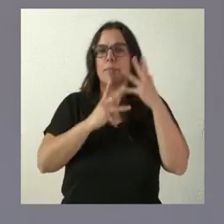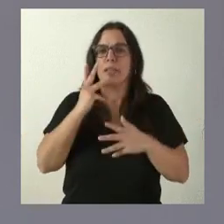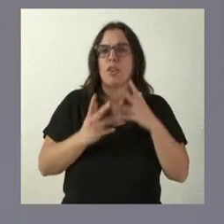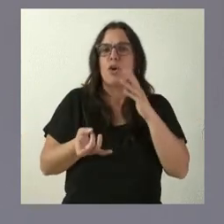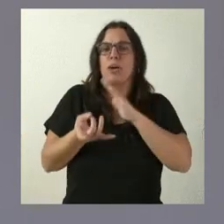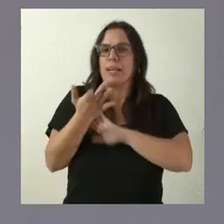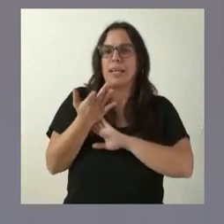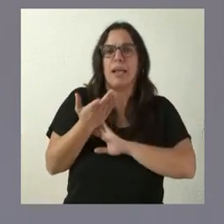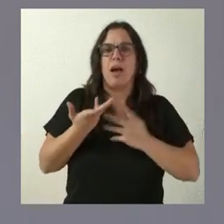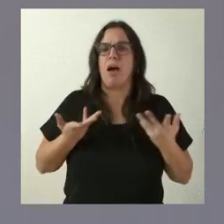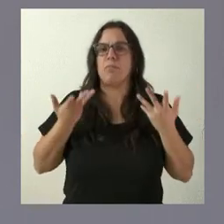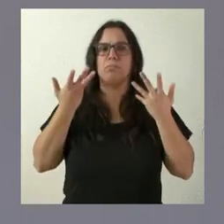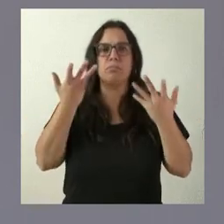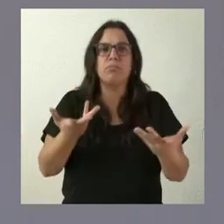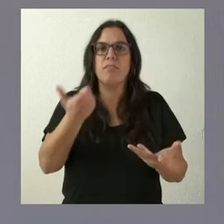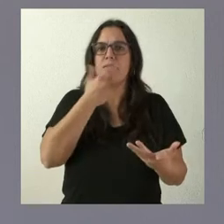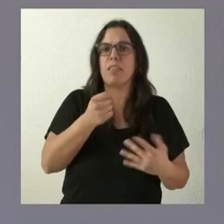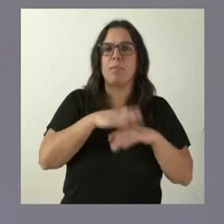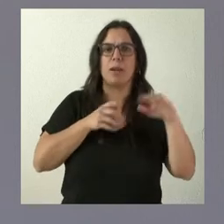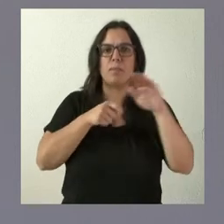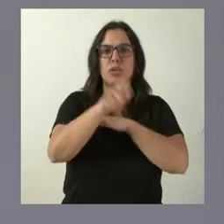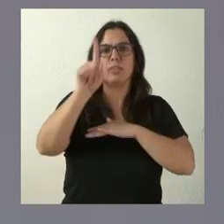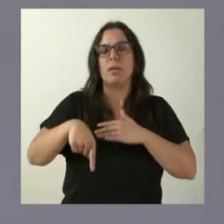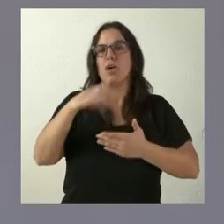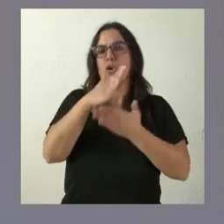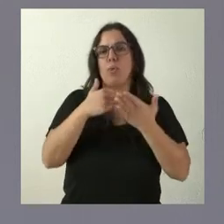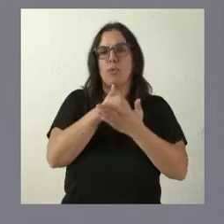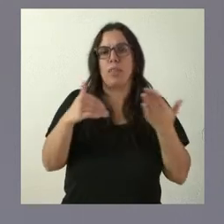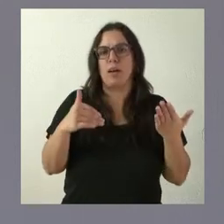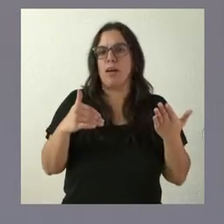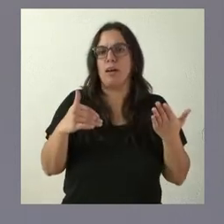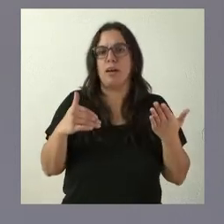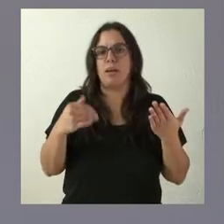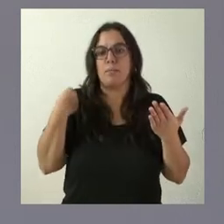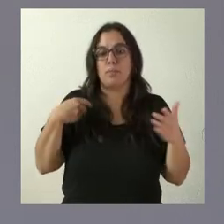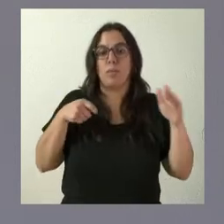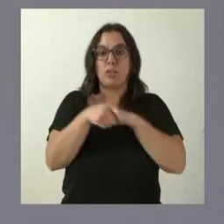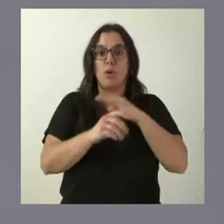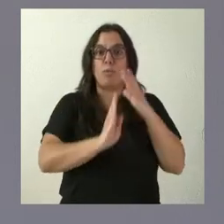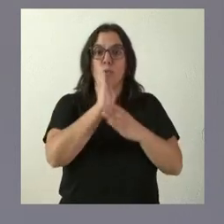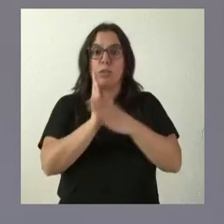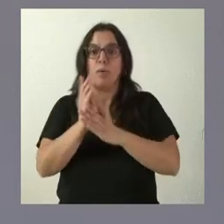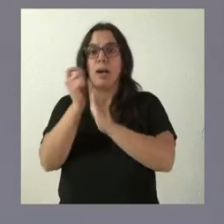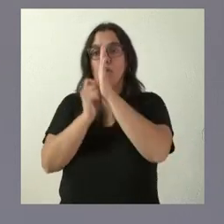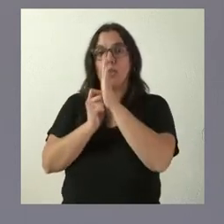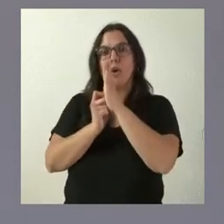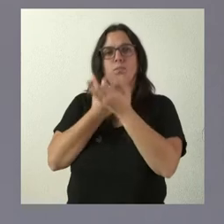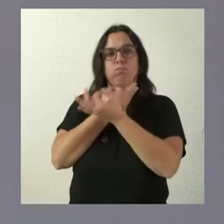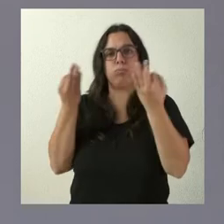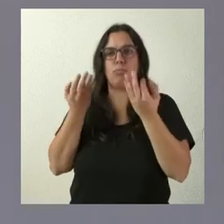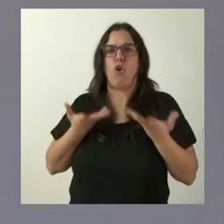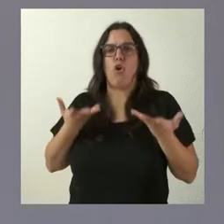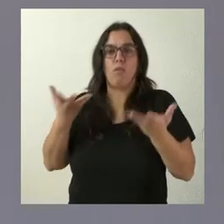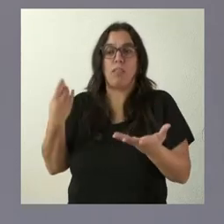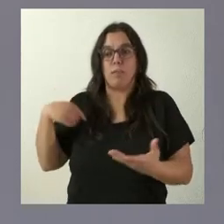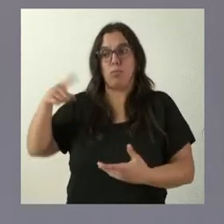favorable a la inversión y una comunidad autónoma que, desde el punto de vista de la inversión productiva, genera unas condiciones óptimas, como así decidió